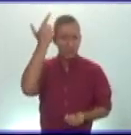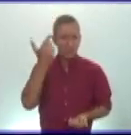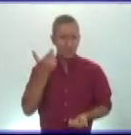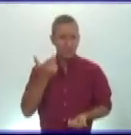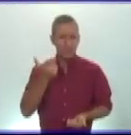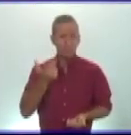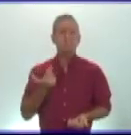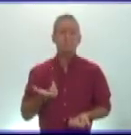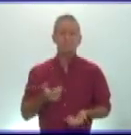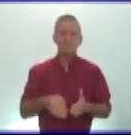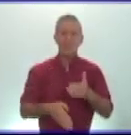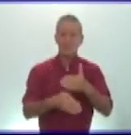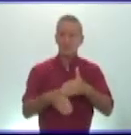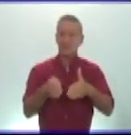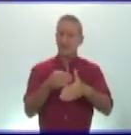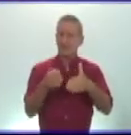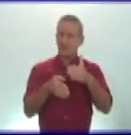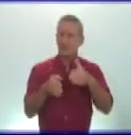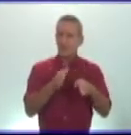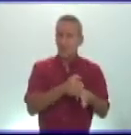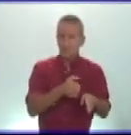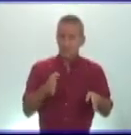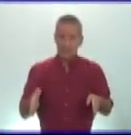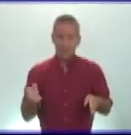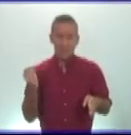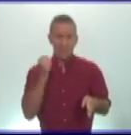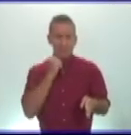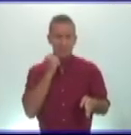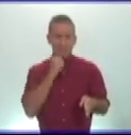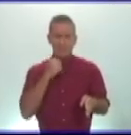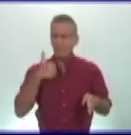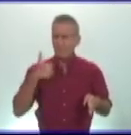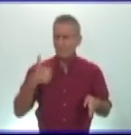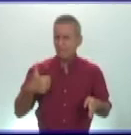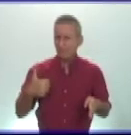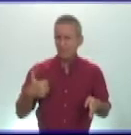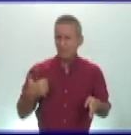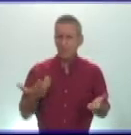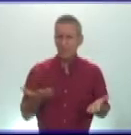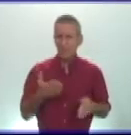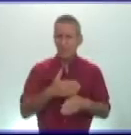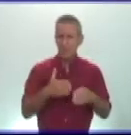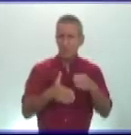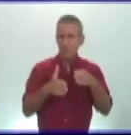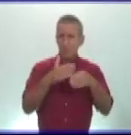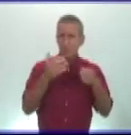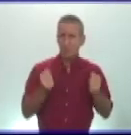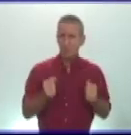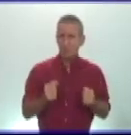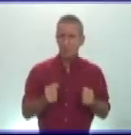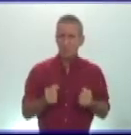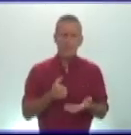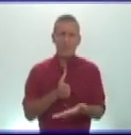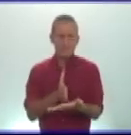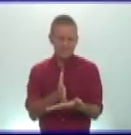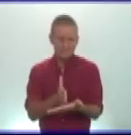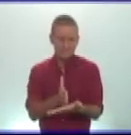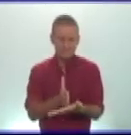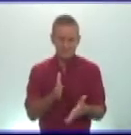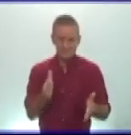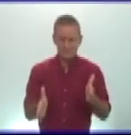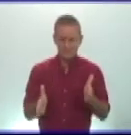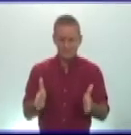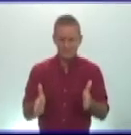arquitectónicos el periodo de más auge en la construcción de templos fue el periodo intermedio es decir